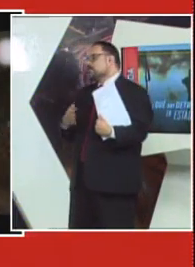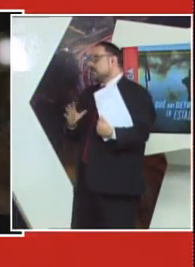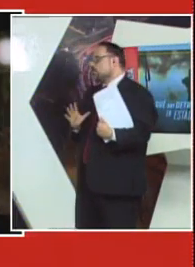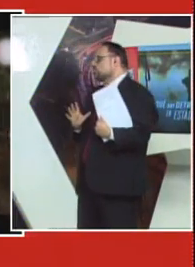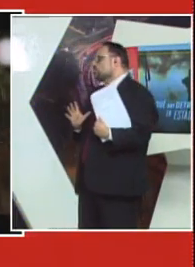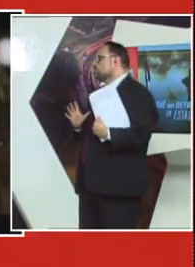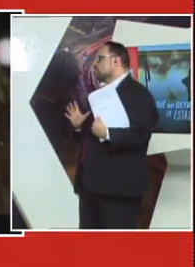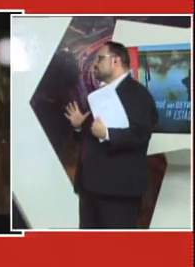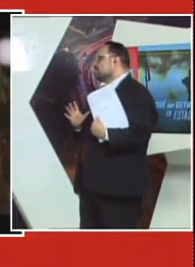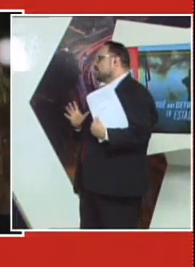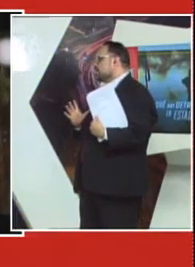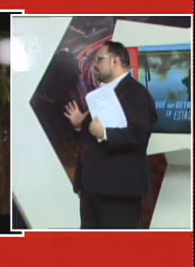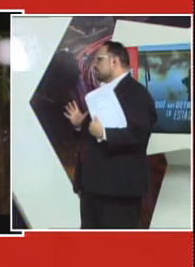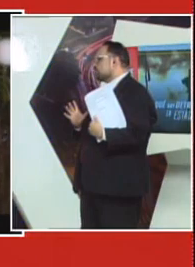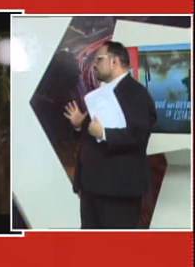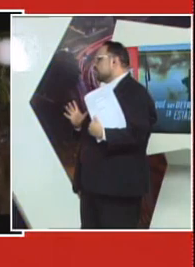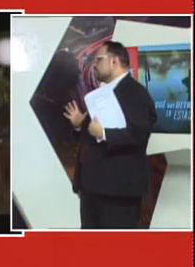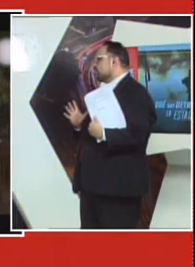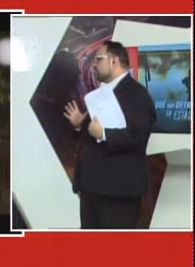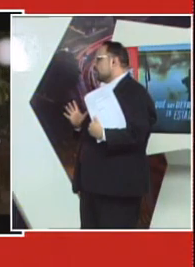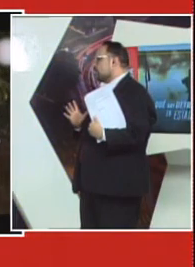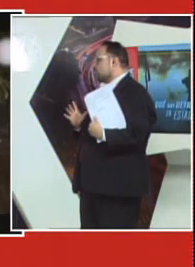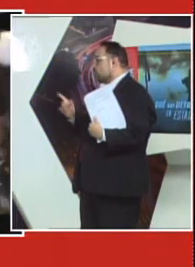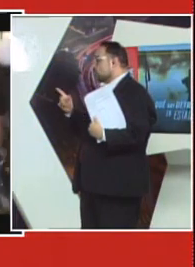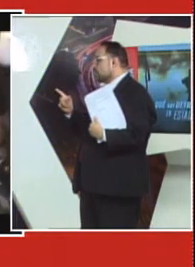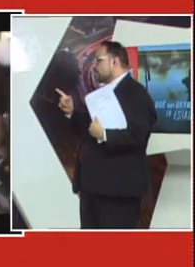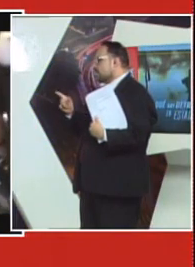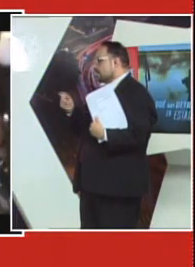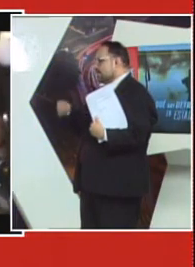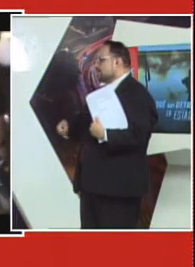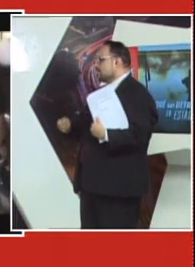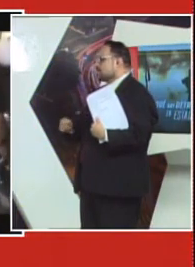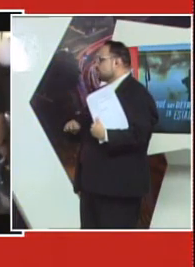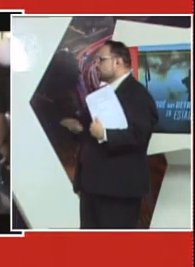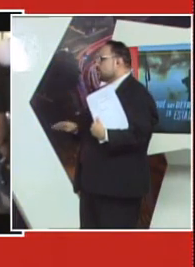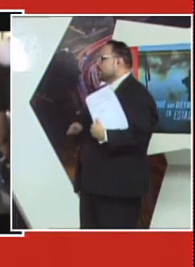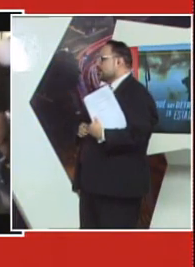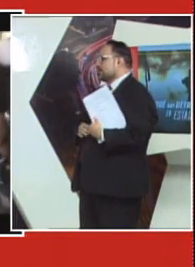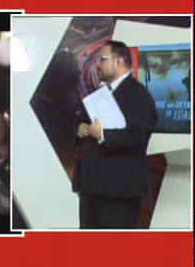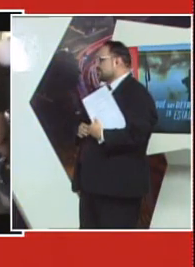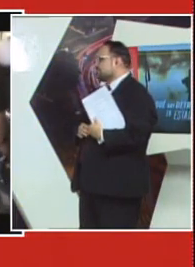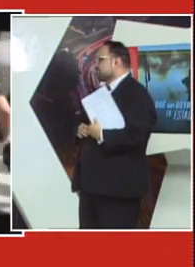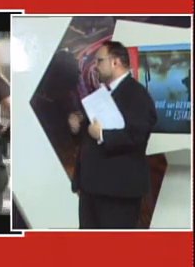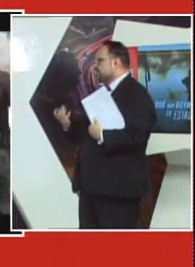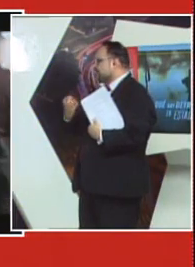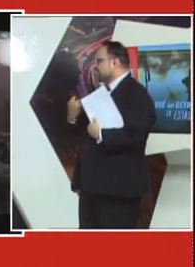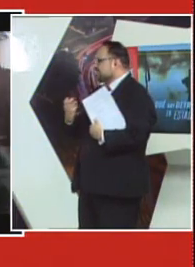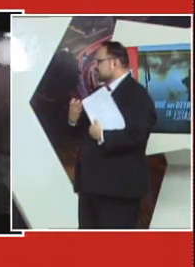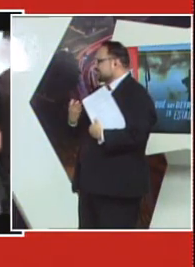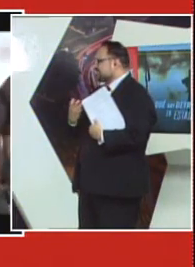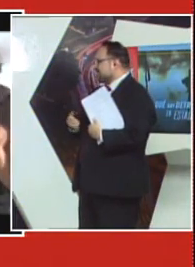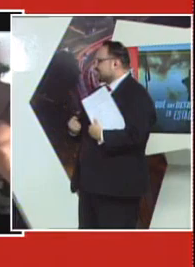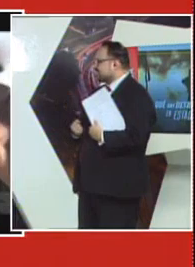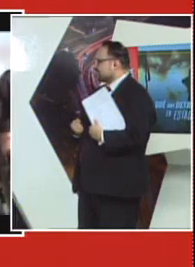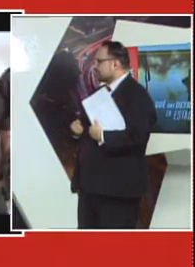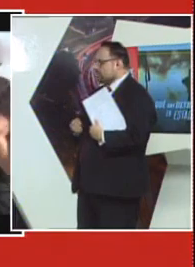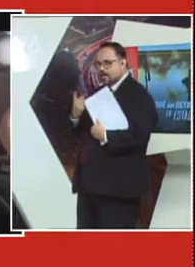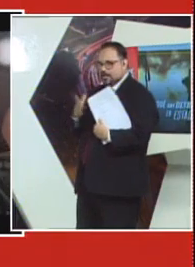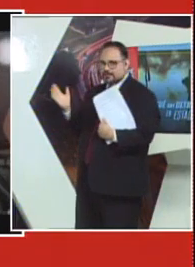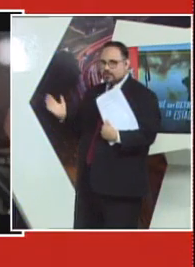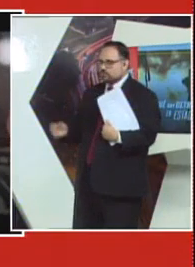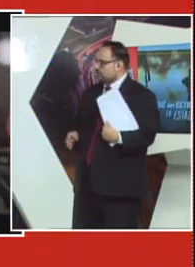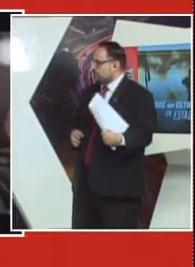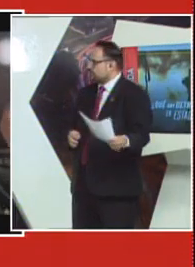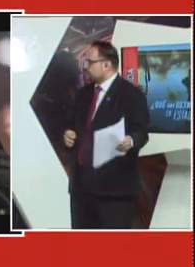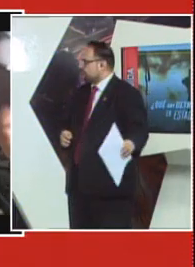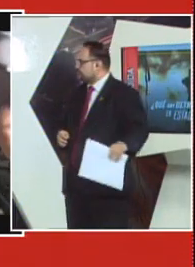medie la cordura ya en la sociedad norteamericana como sea queda al desnudo el racismo nuevamente expresado de esta forma